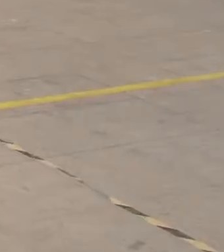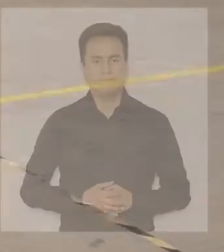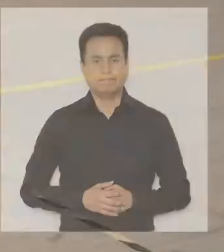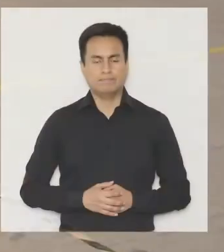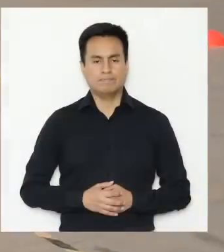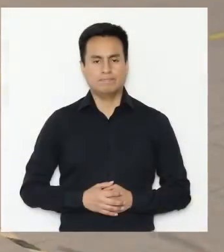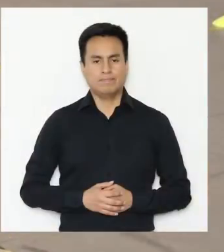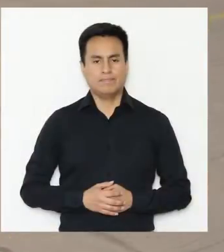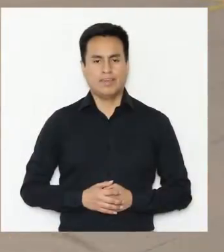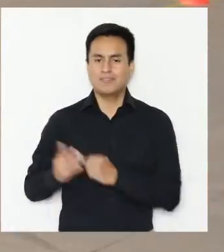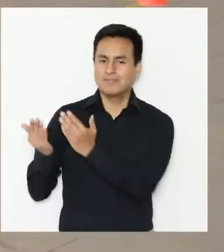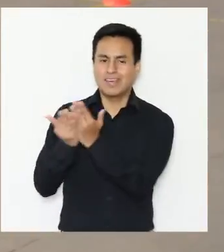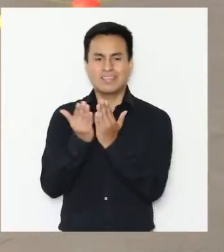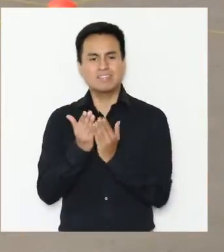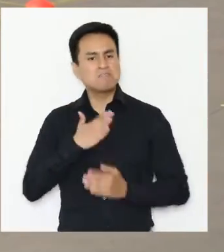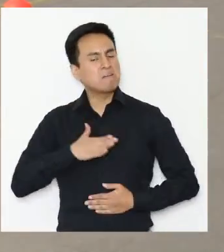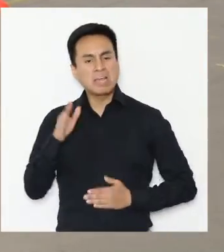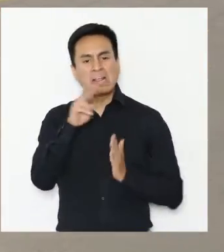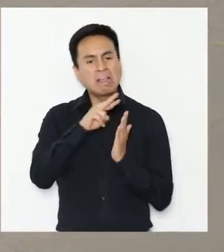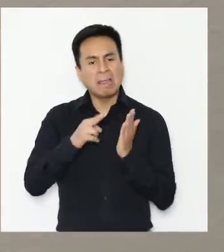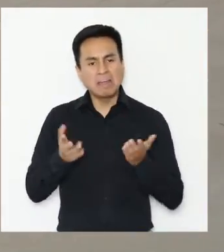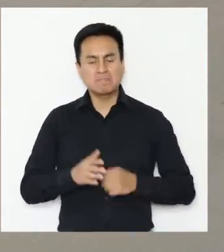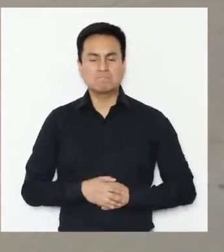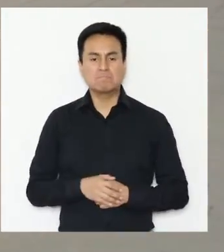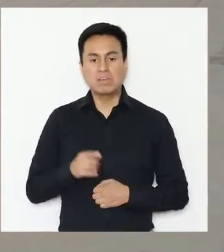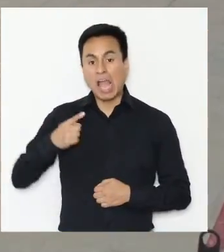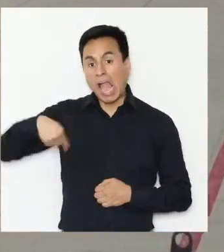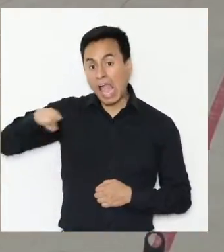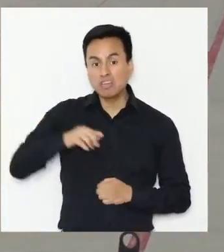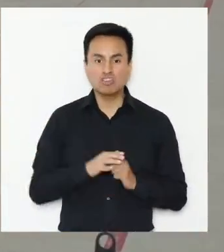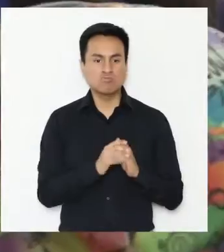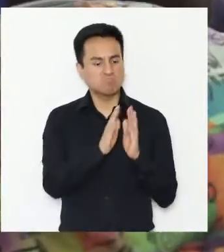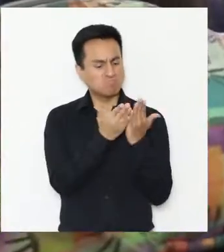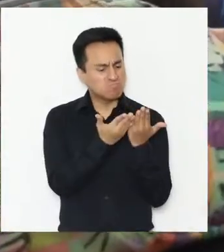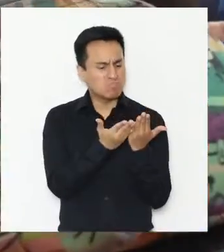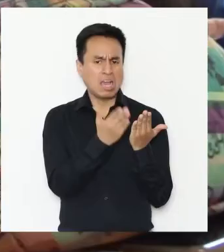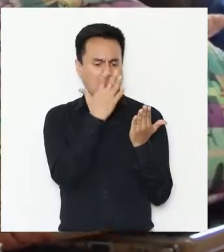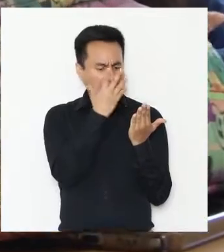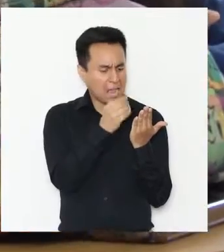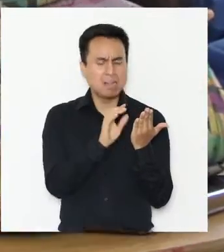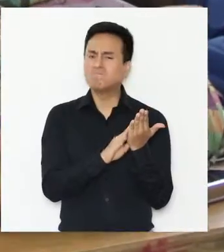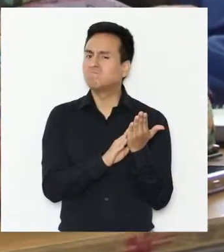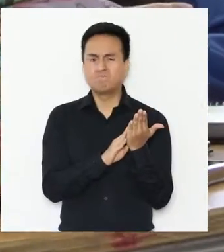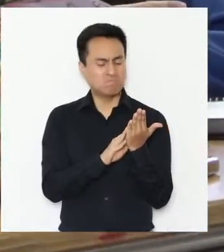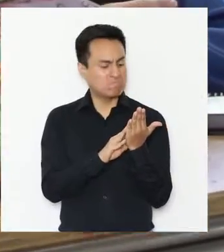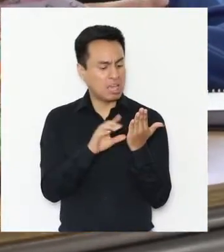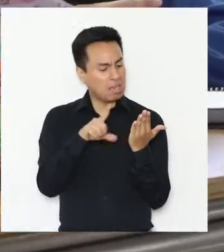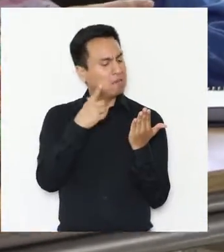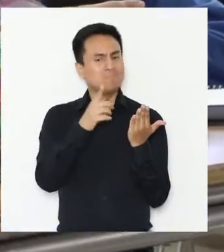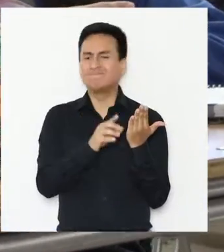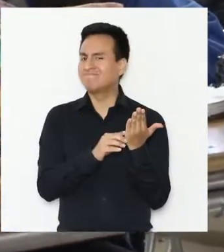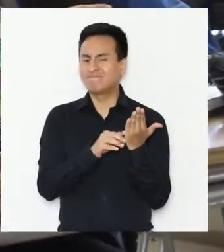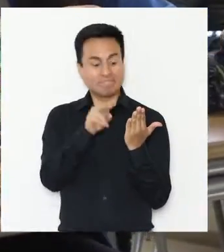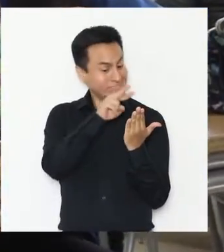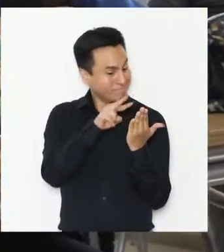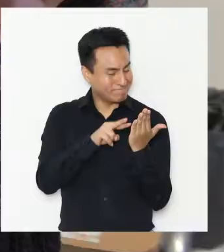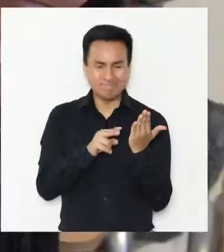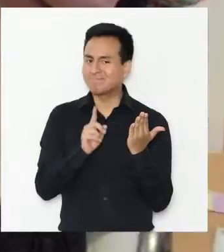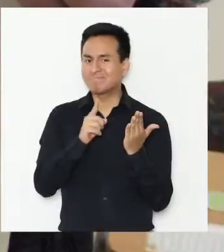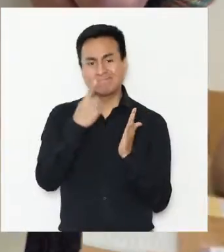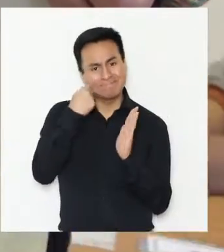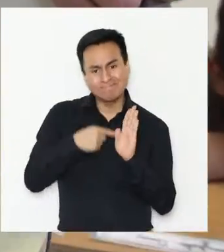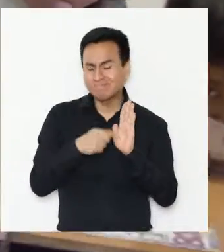Nuestros estudiantes no querían leer, no le atraían, no le generaban asombro ni entusiasmo las propuestas de lectura que le tenían.